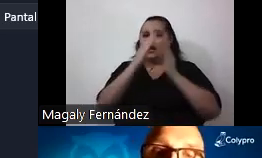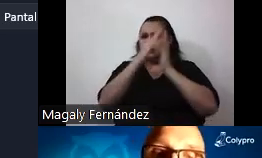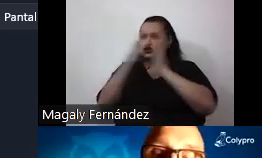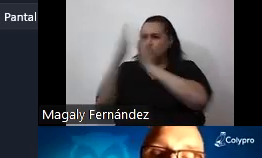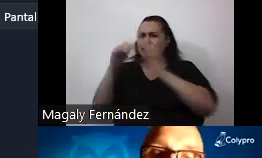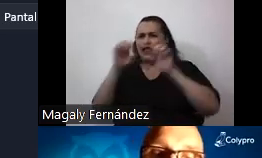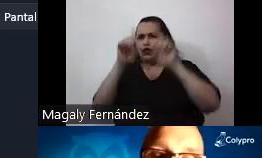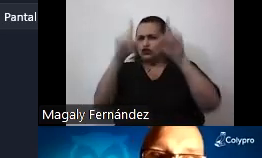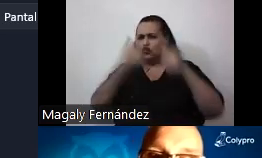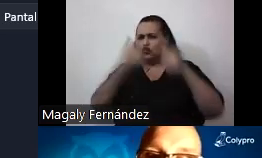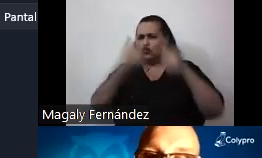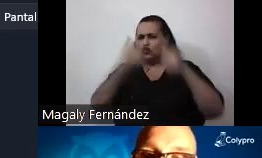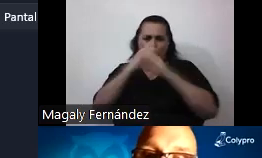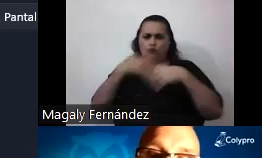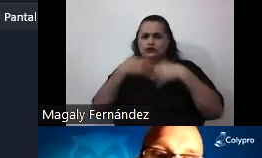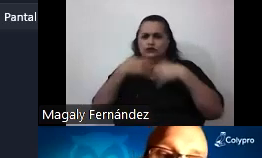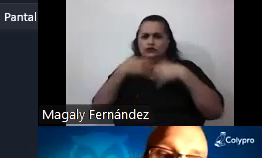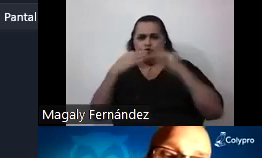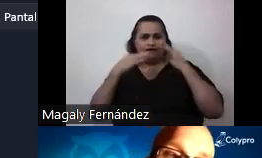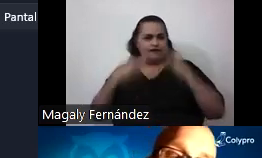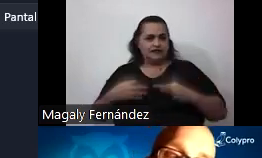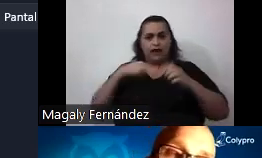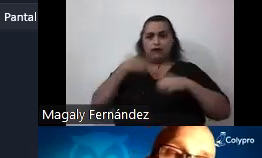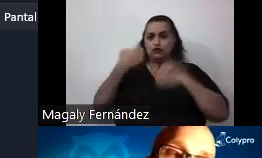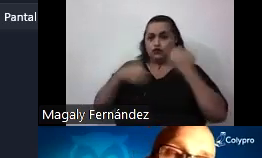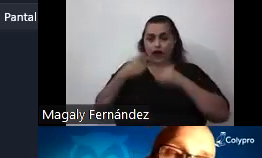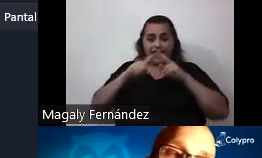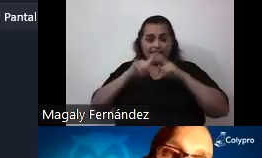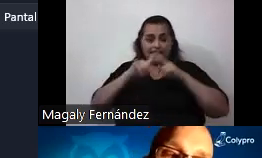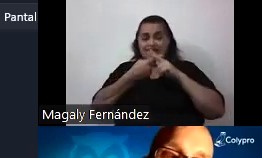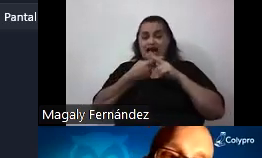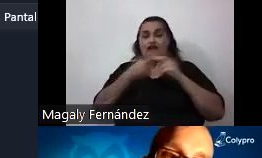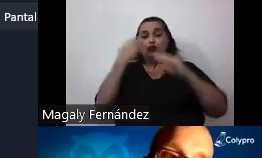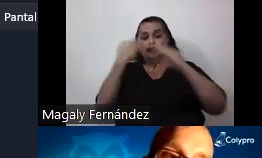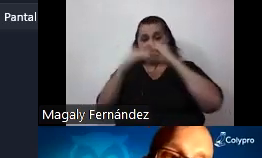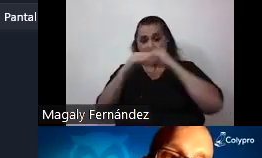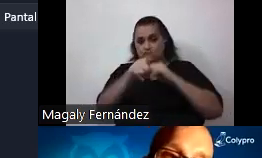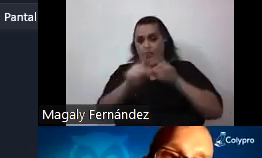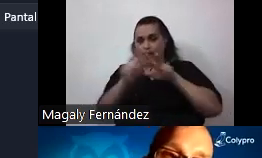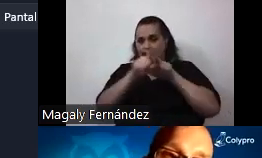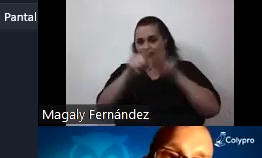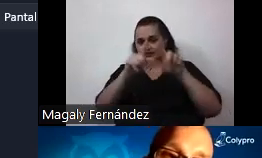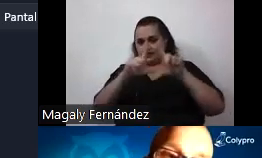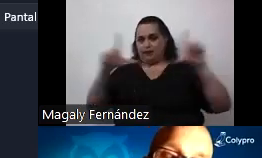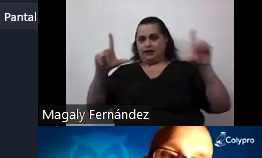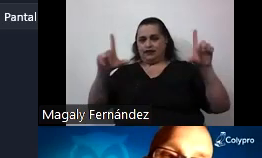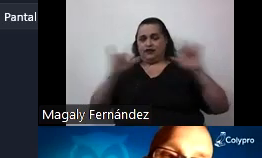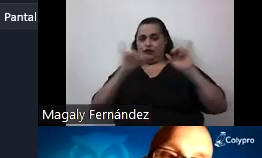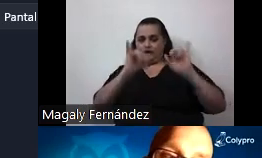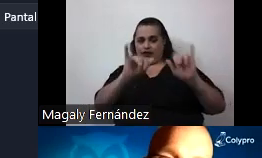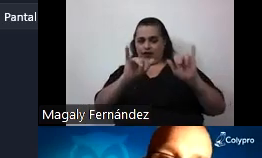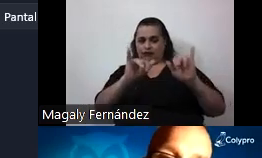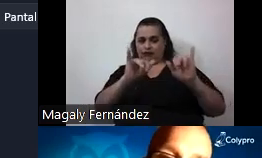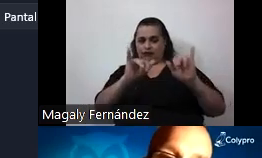autocuidado salud física y emocional iniciando sesión en la dirección que aparece en pantalla vamos a dejar ahí un momento el